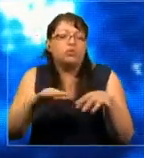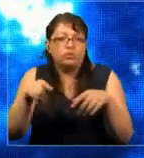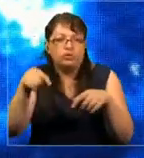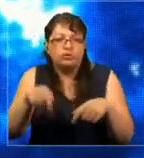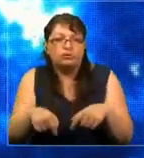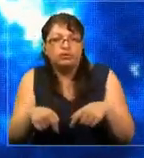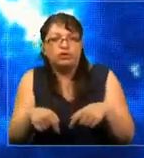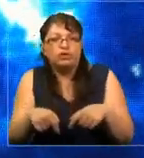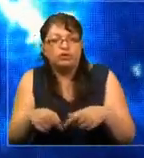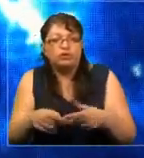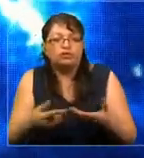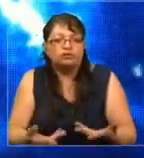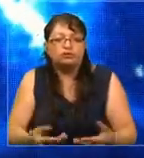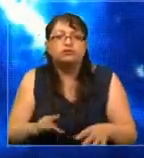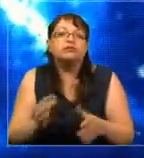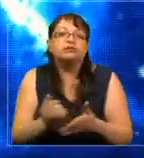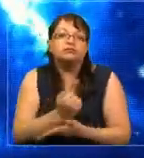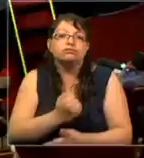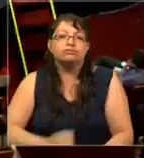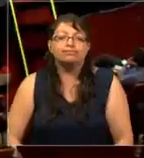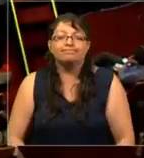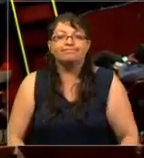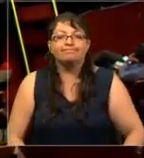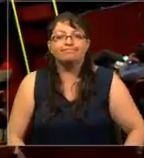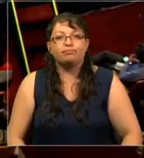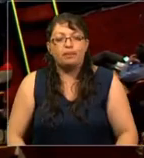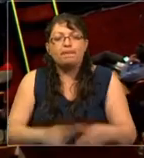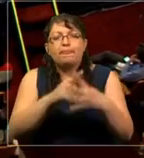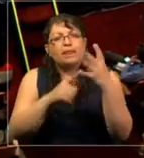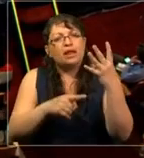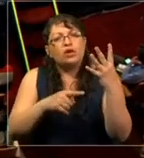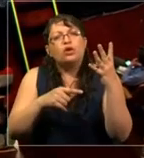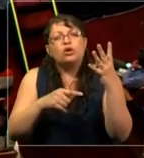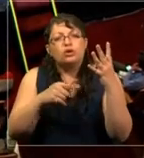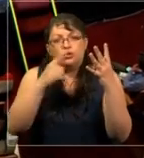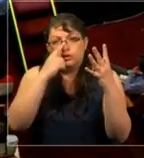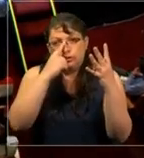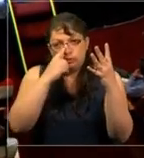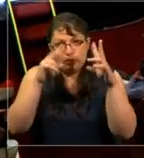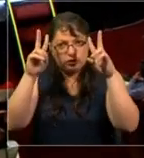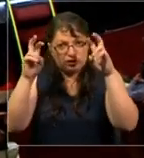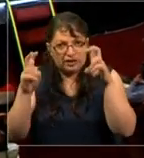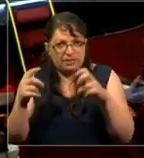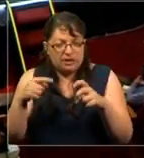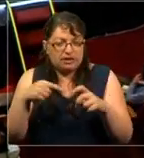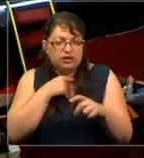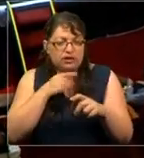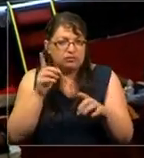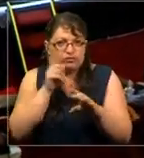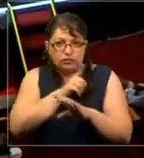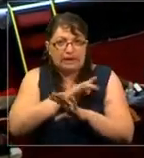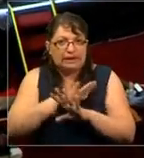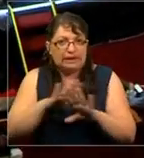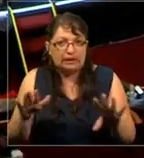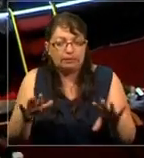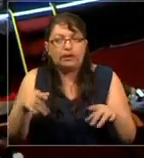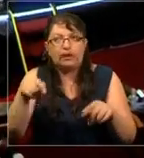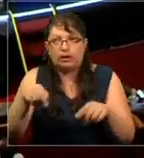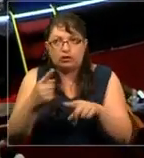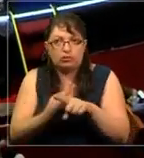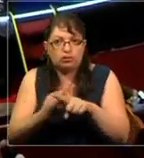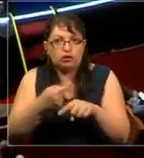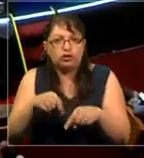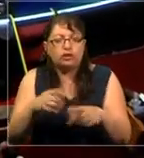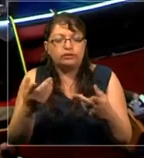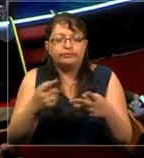es hoy en día. Los cuatro puntos con quiero finalizar esta conversación hoy